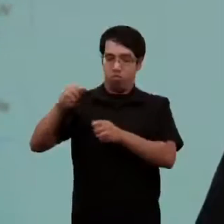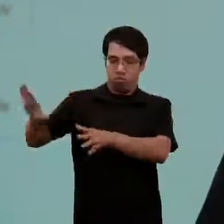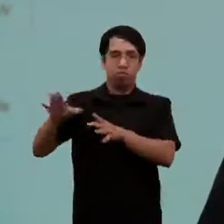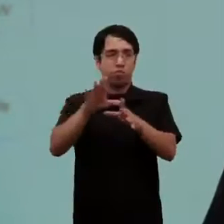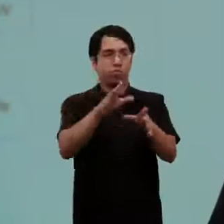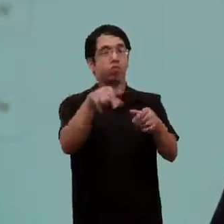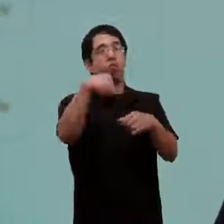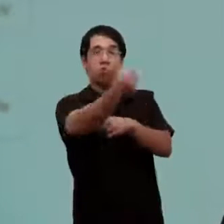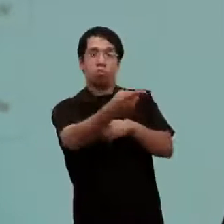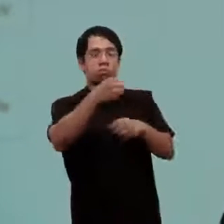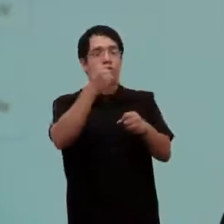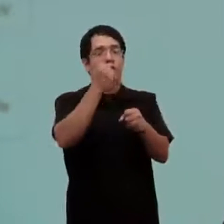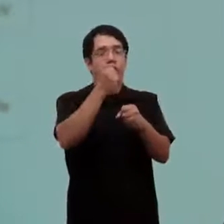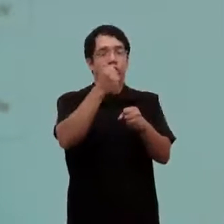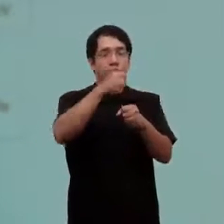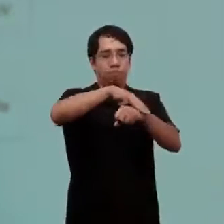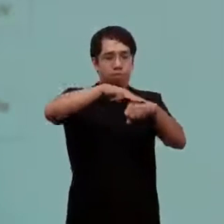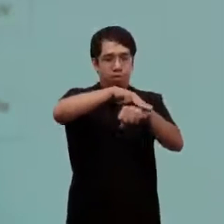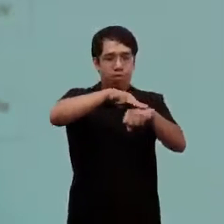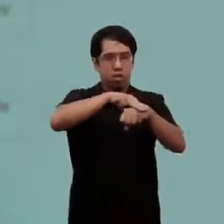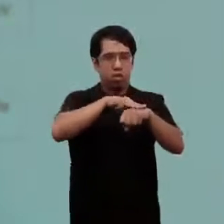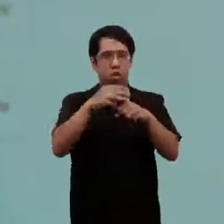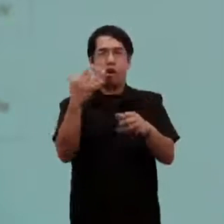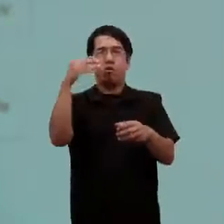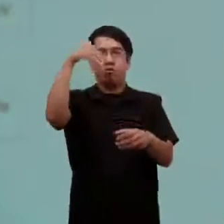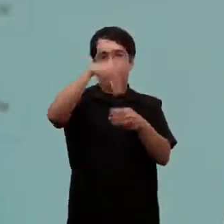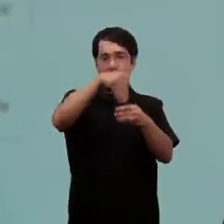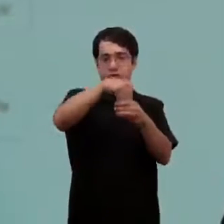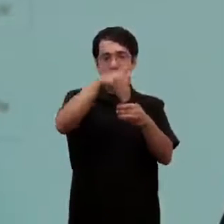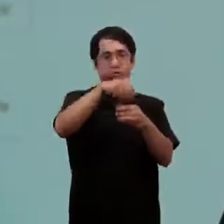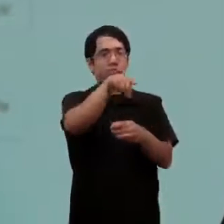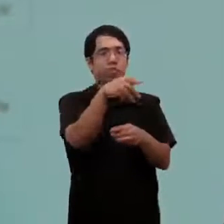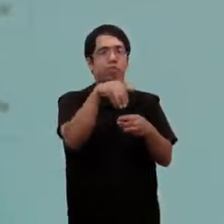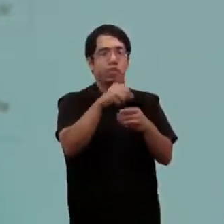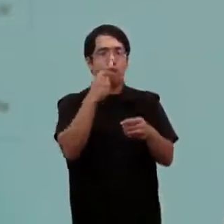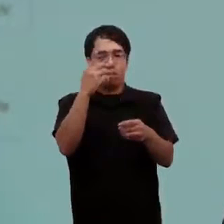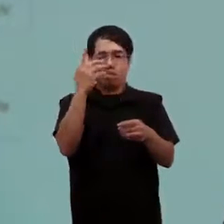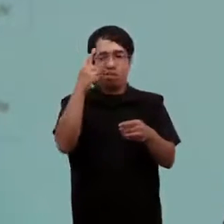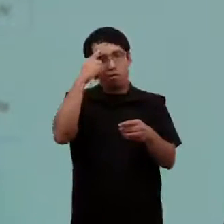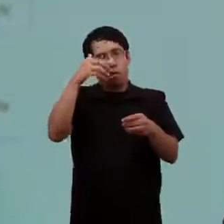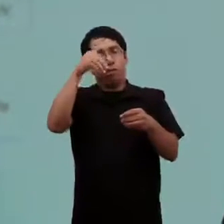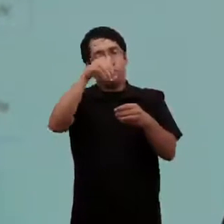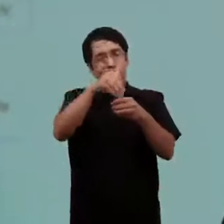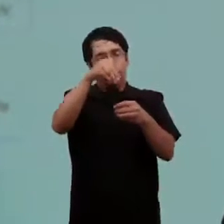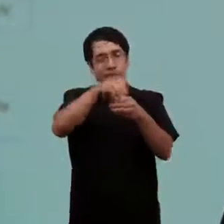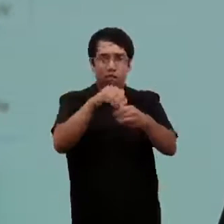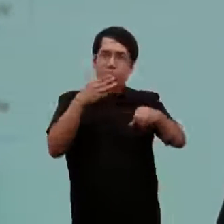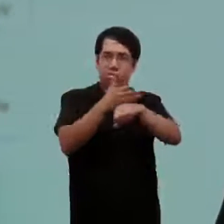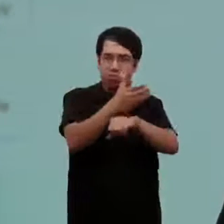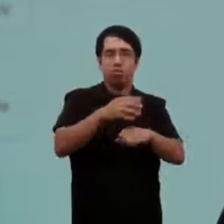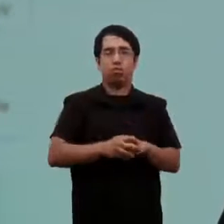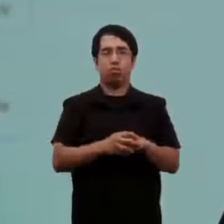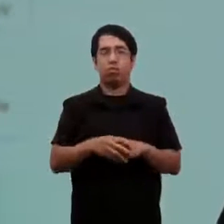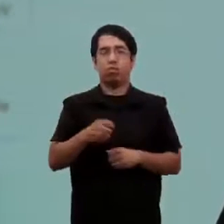justicia electoral, todo lo que hace referente al voto accesible. Muchas veces las personas con